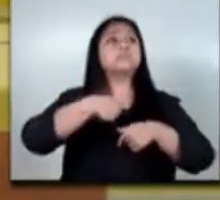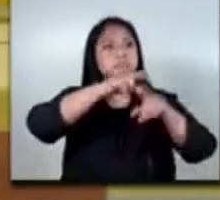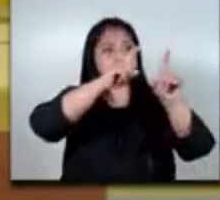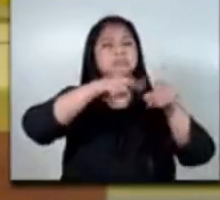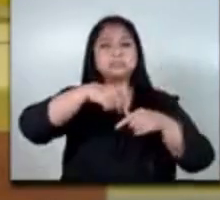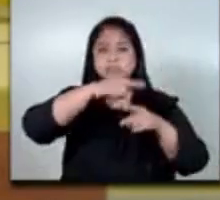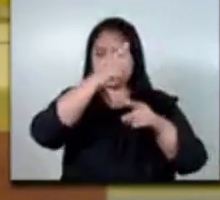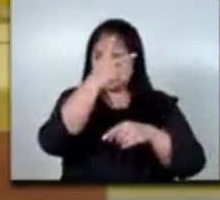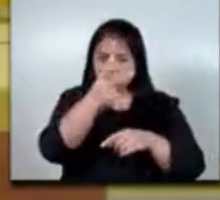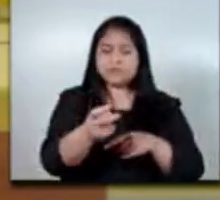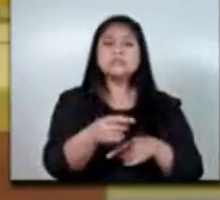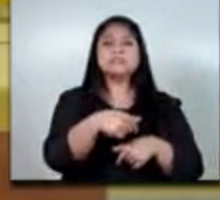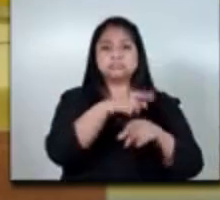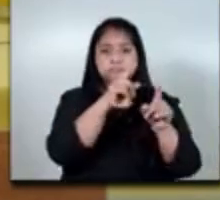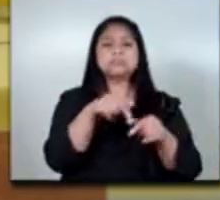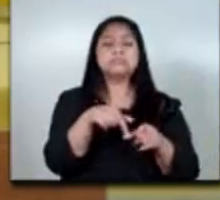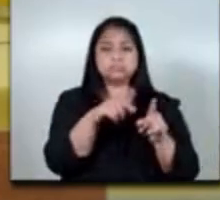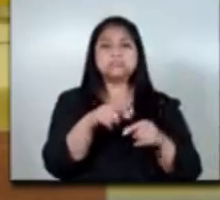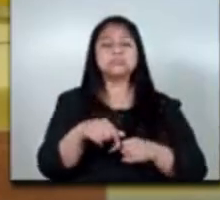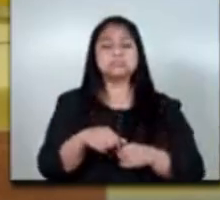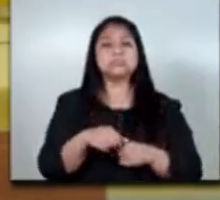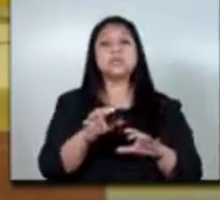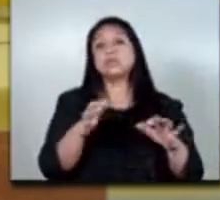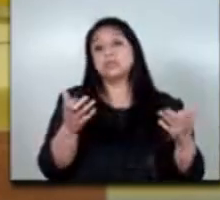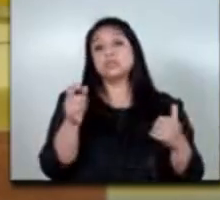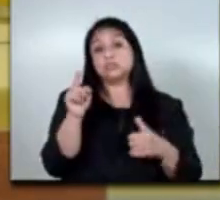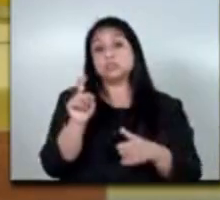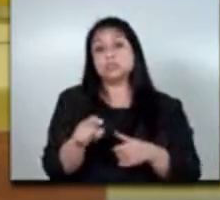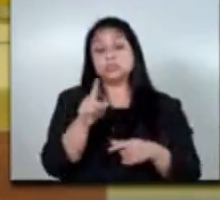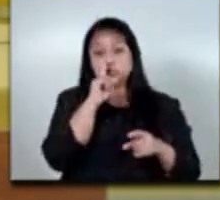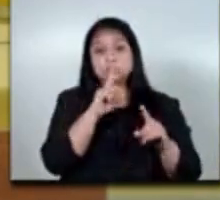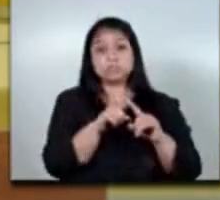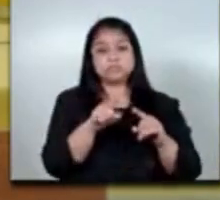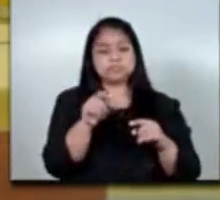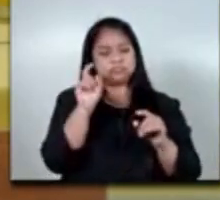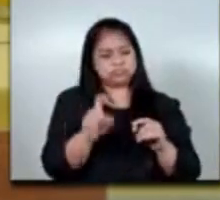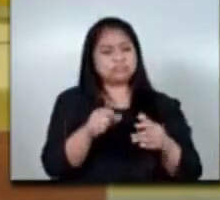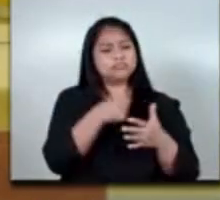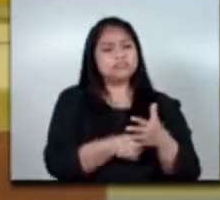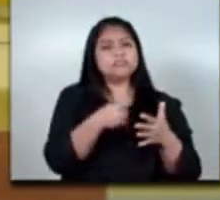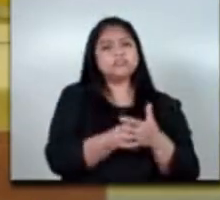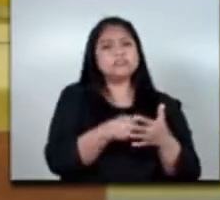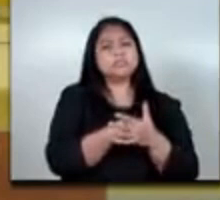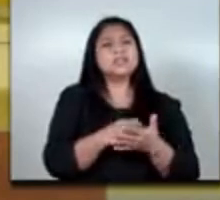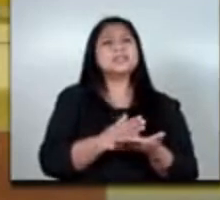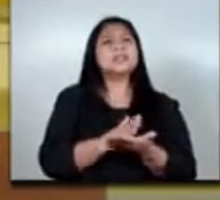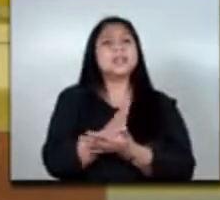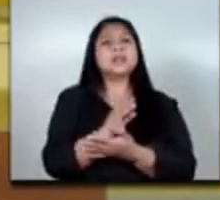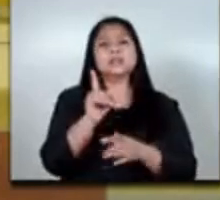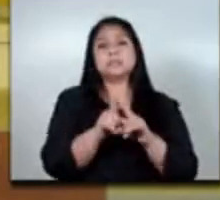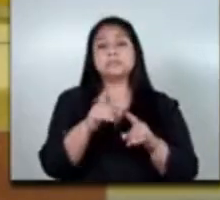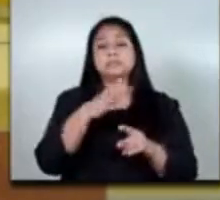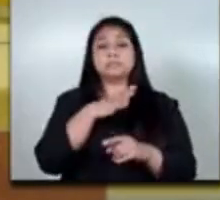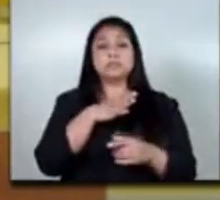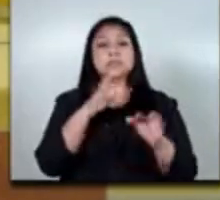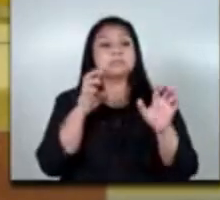de volverse a ir es así como debe enfrentarse ese derecho que tenemos las personas